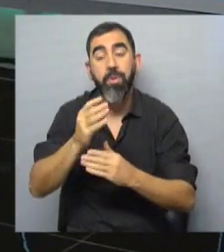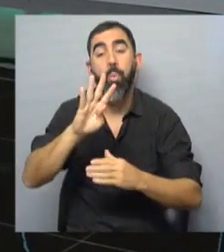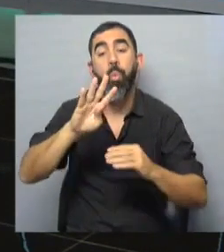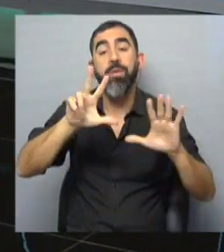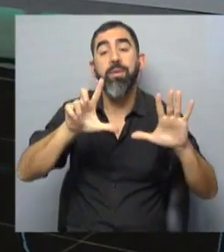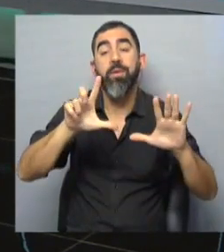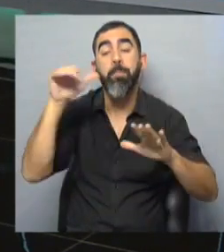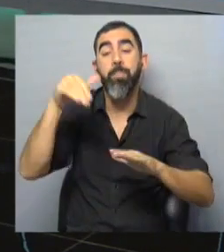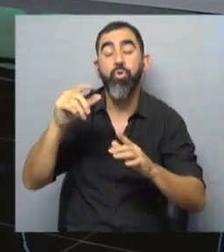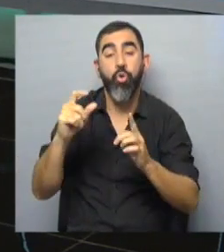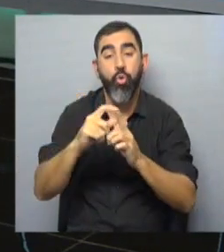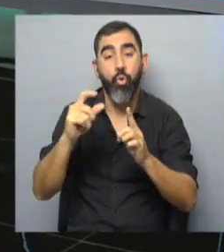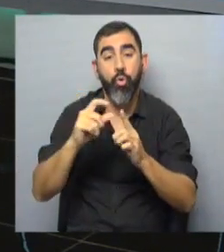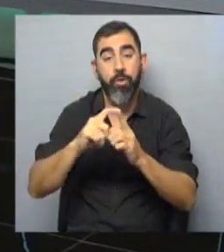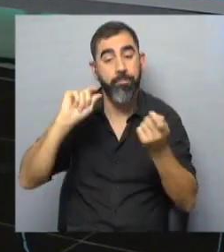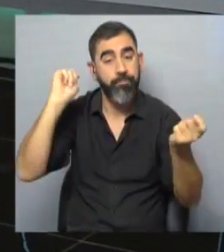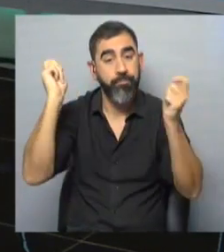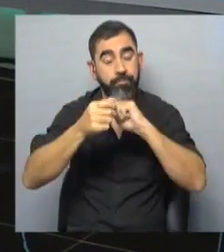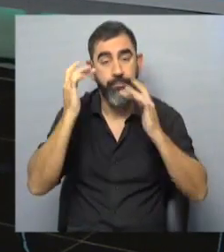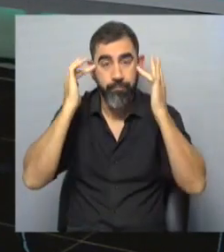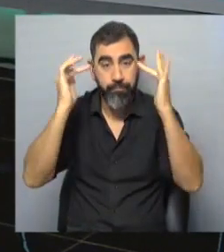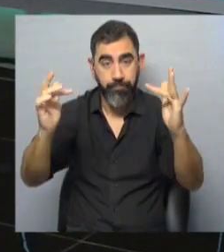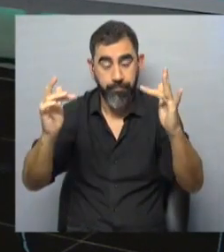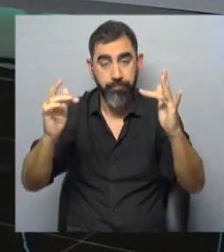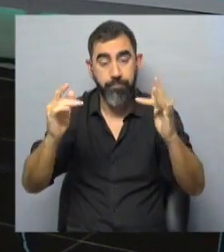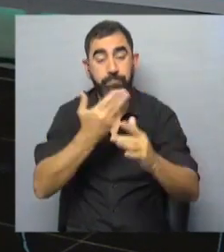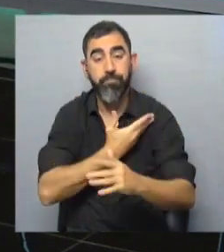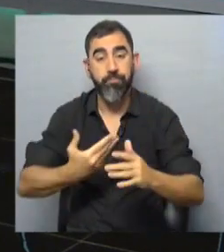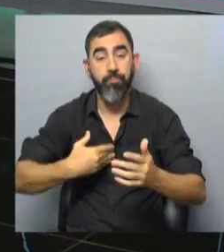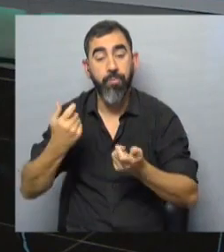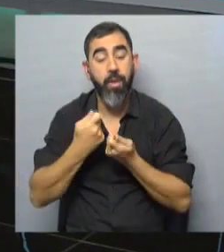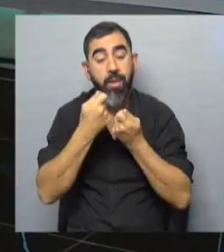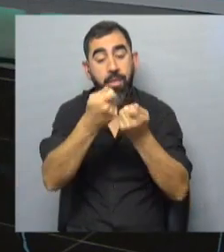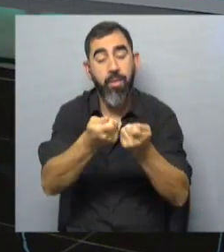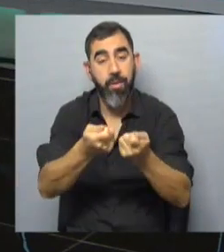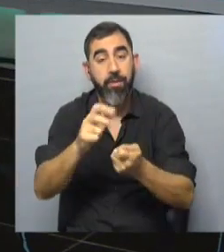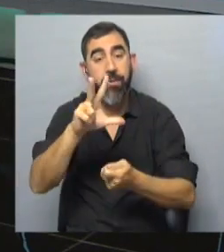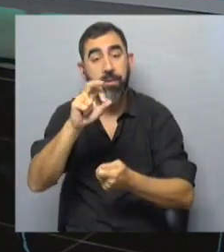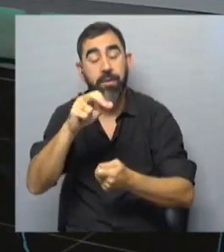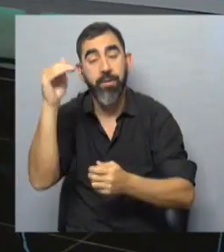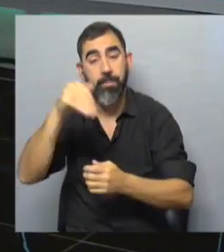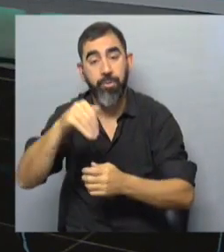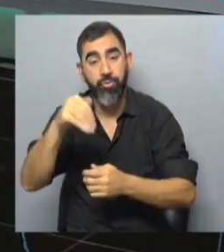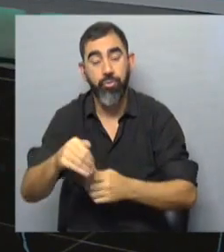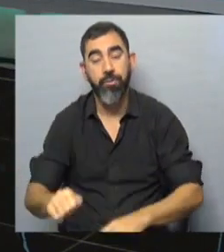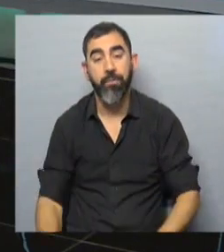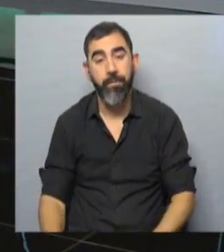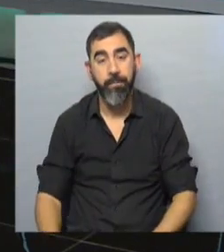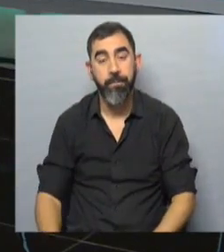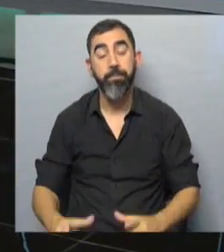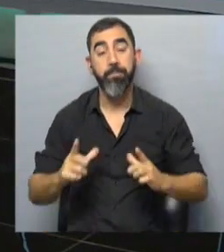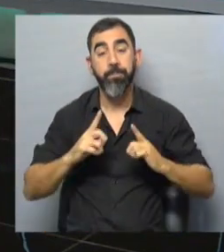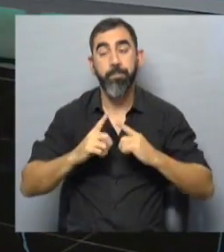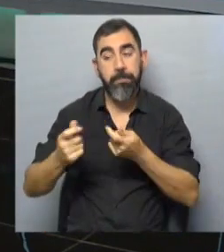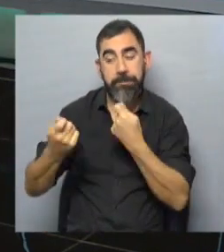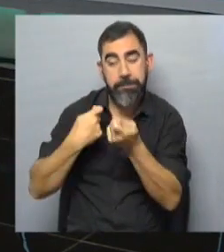millones de dólares para la transformación educativa. El Poder Ejecutivo otorgó en esta rendición 30 millones de dólares y esperan que